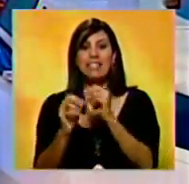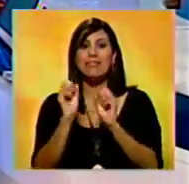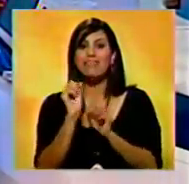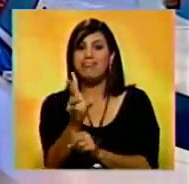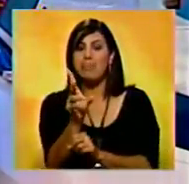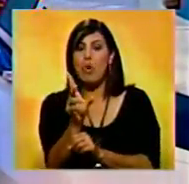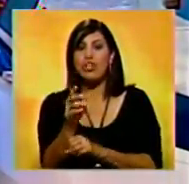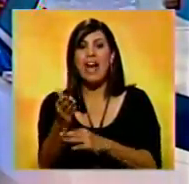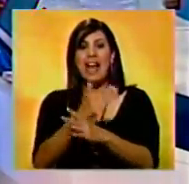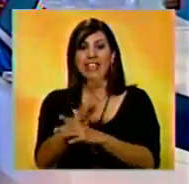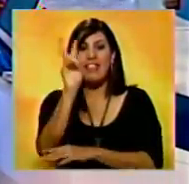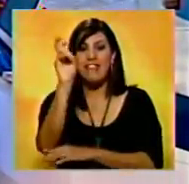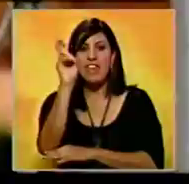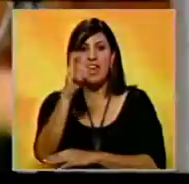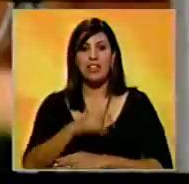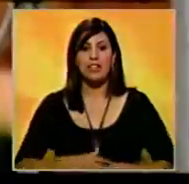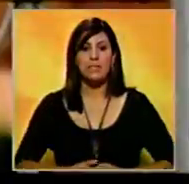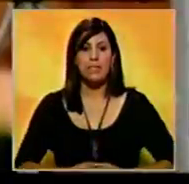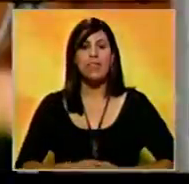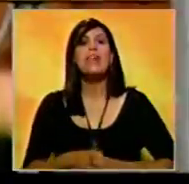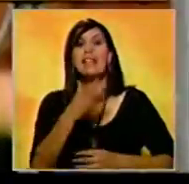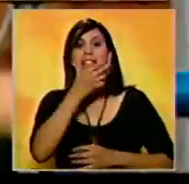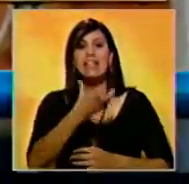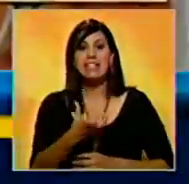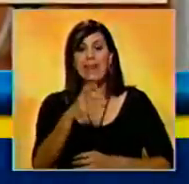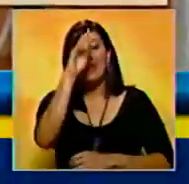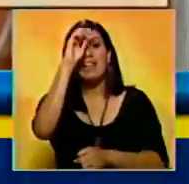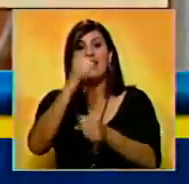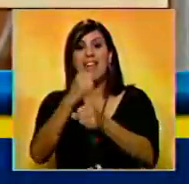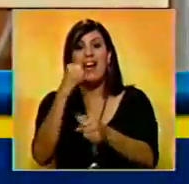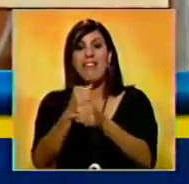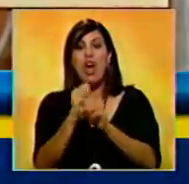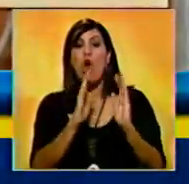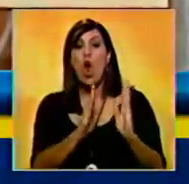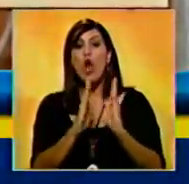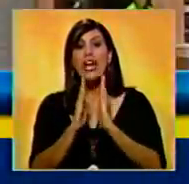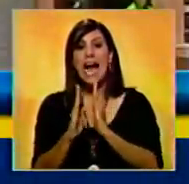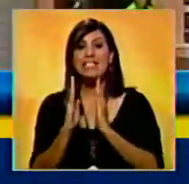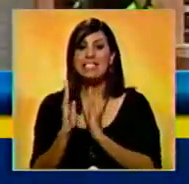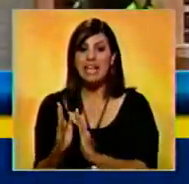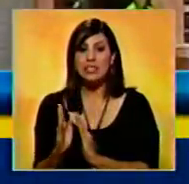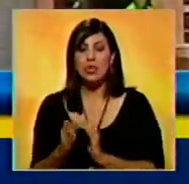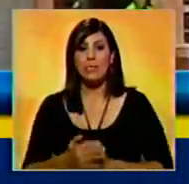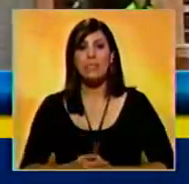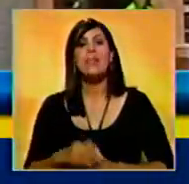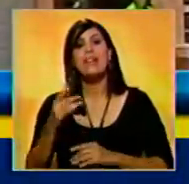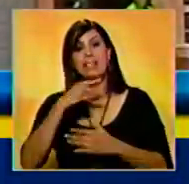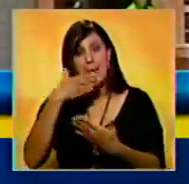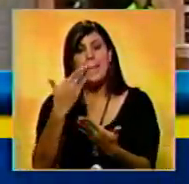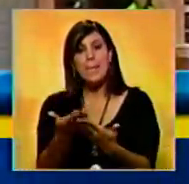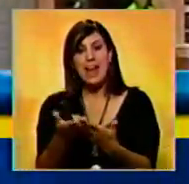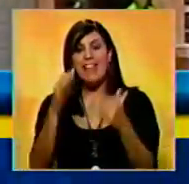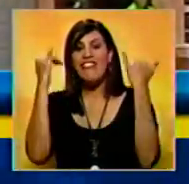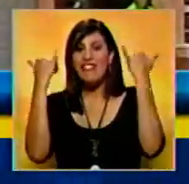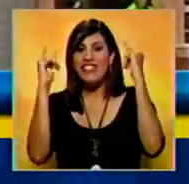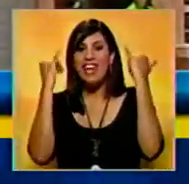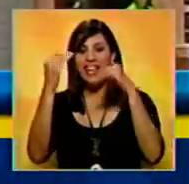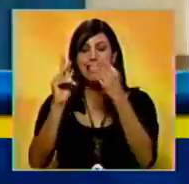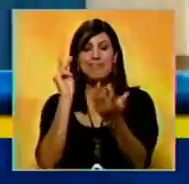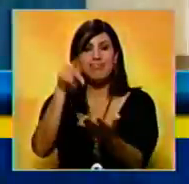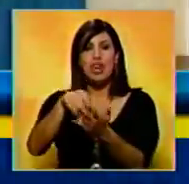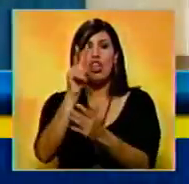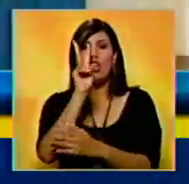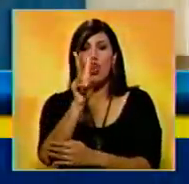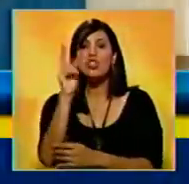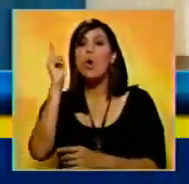su destitución el viernes pasado. En diciembre, un empleado de la organización, en el planteamiento de una fiesta a la que asistieron